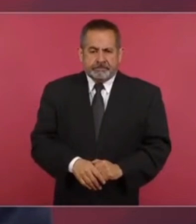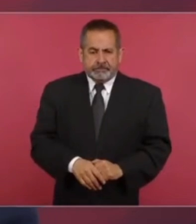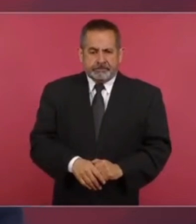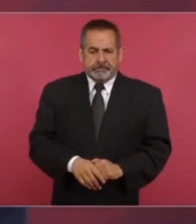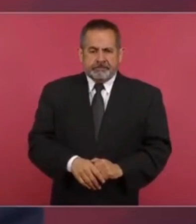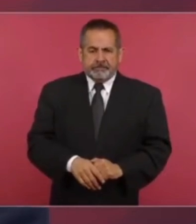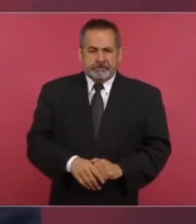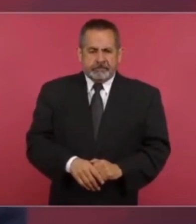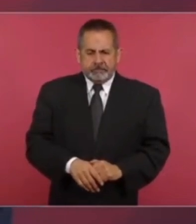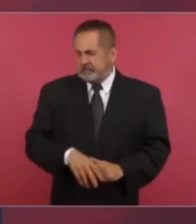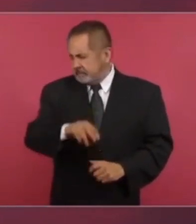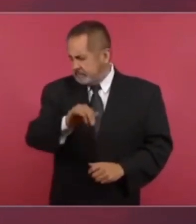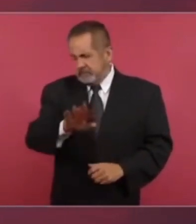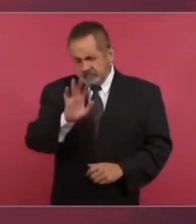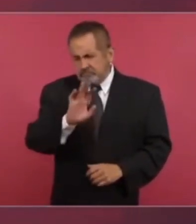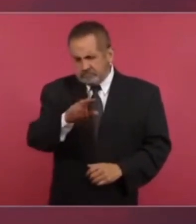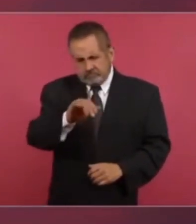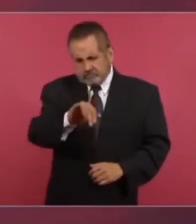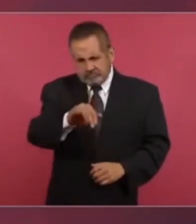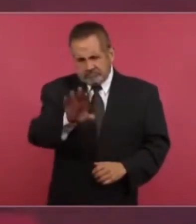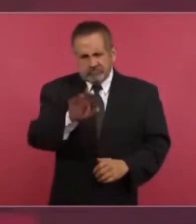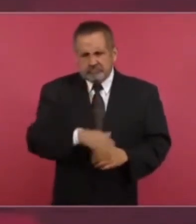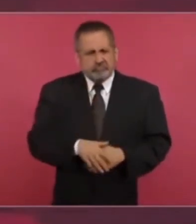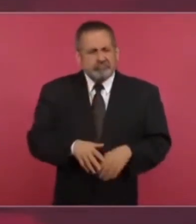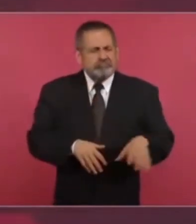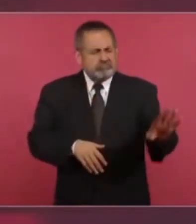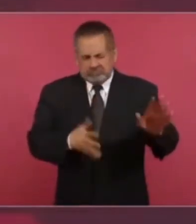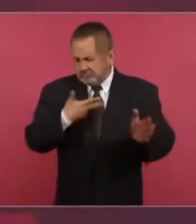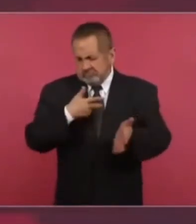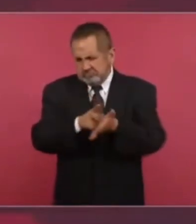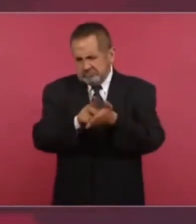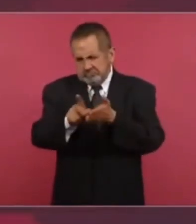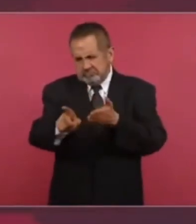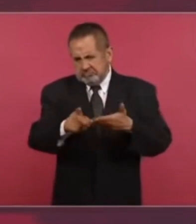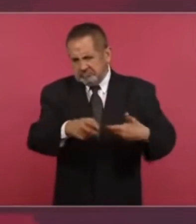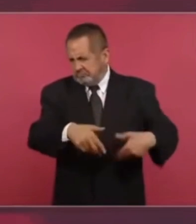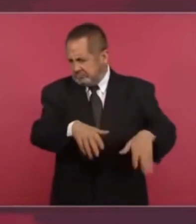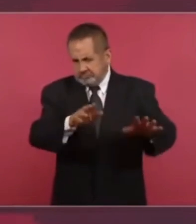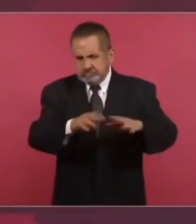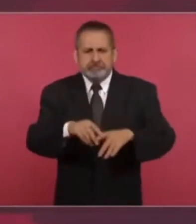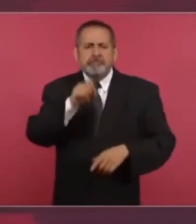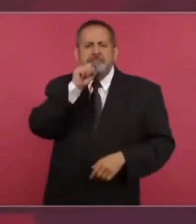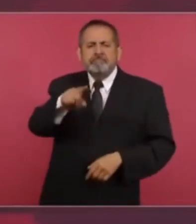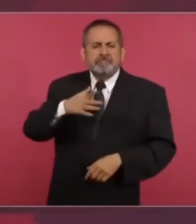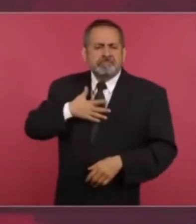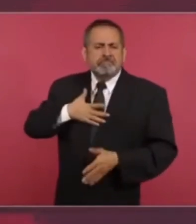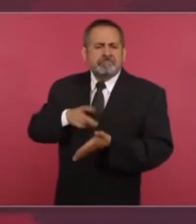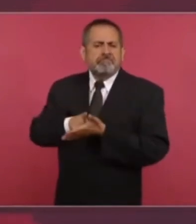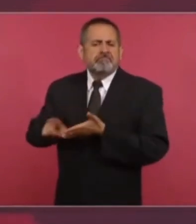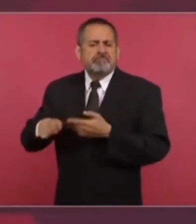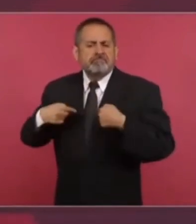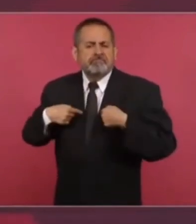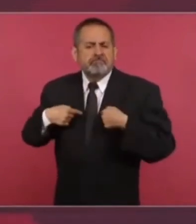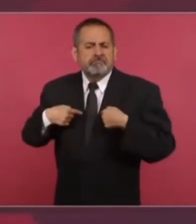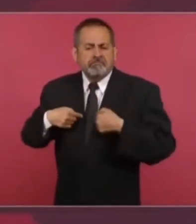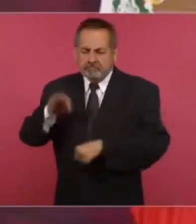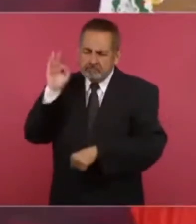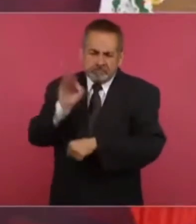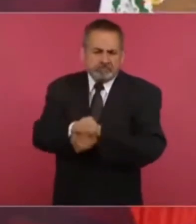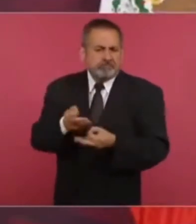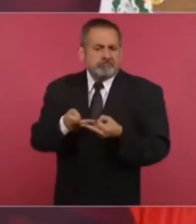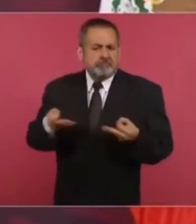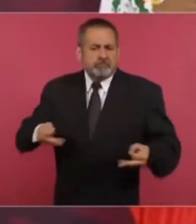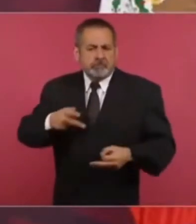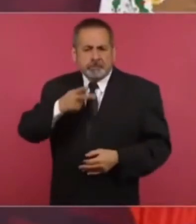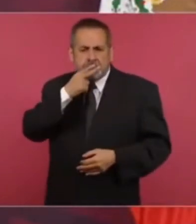si si si tienen todo su derecho pero también nosotros tenemos derecho a cuidar nuestro